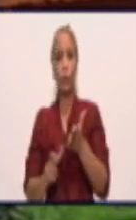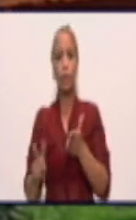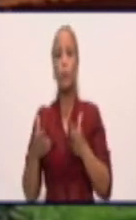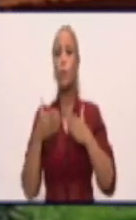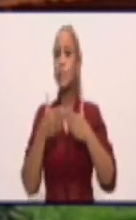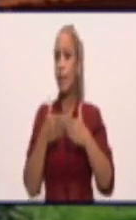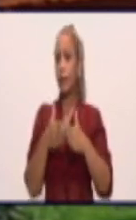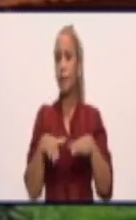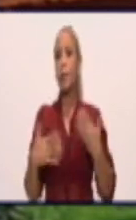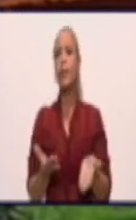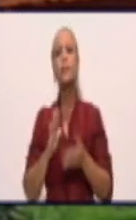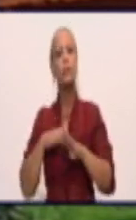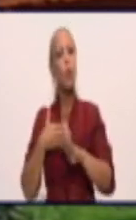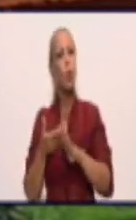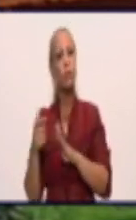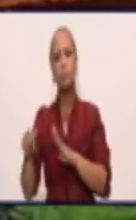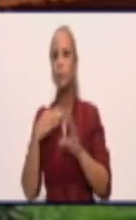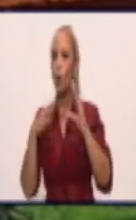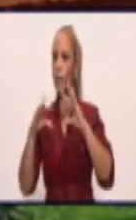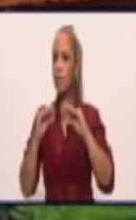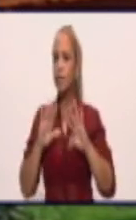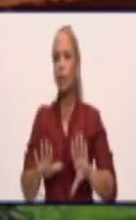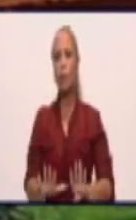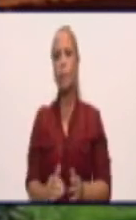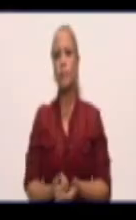y con ella estaremos conversando después de la pausa.